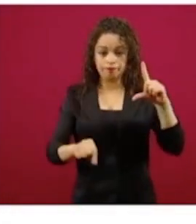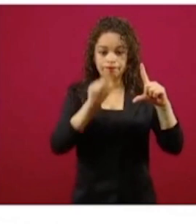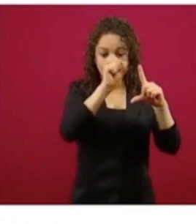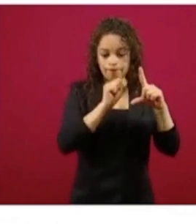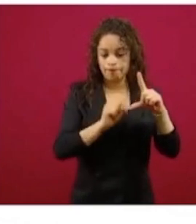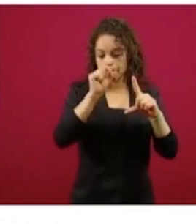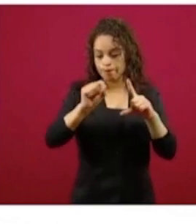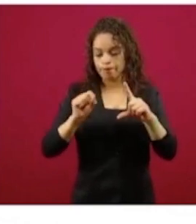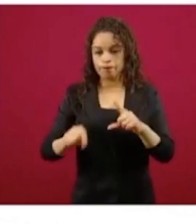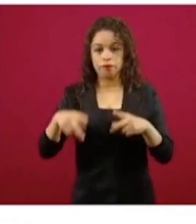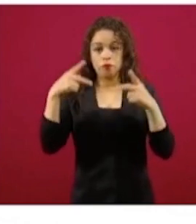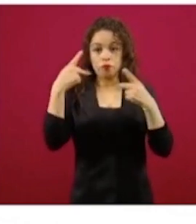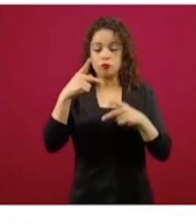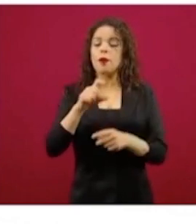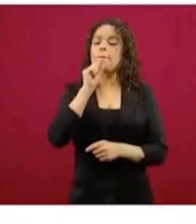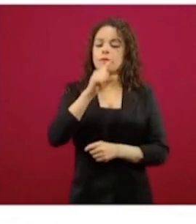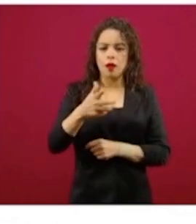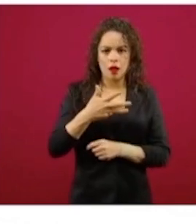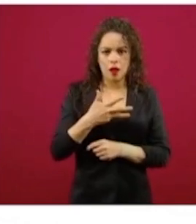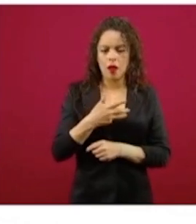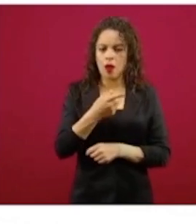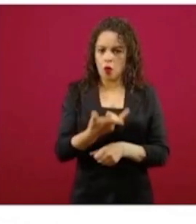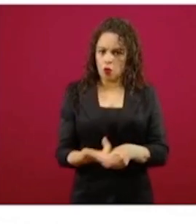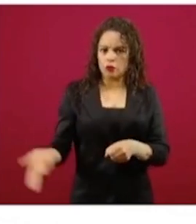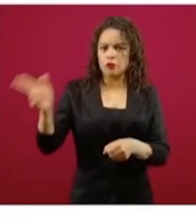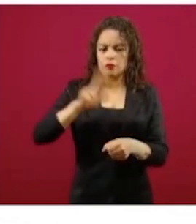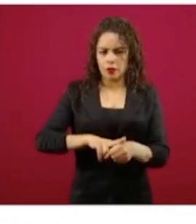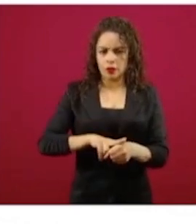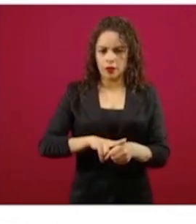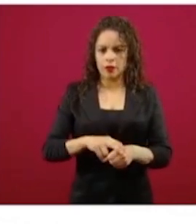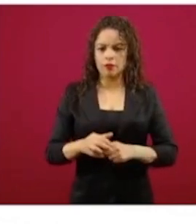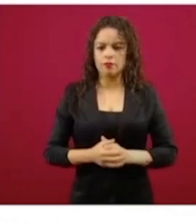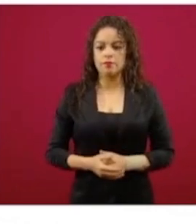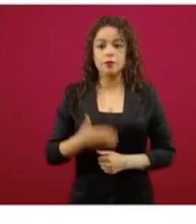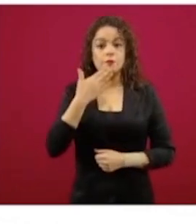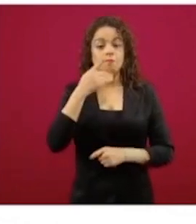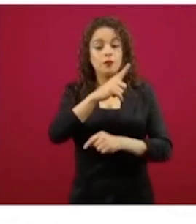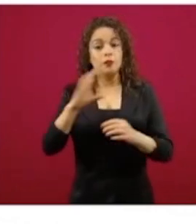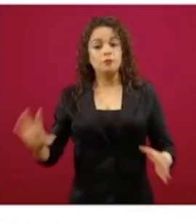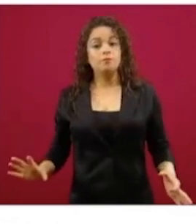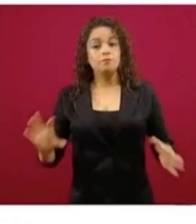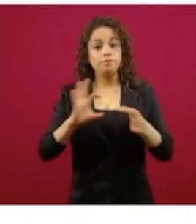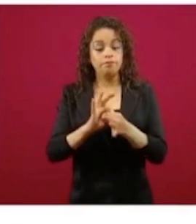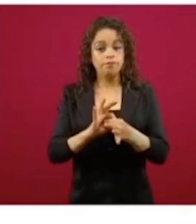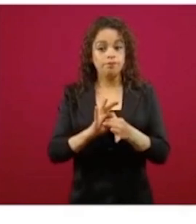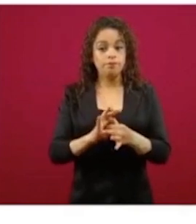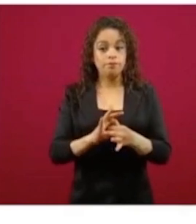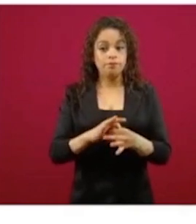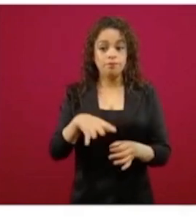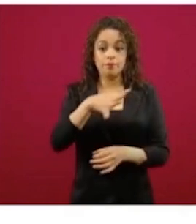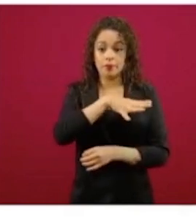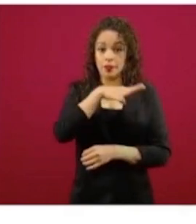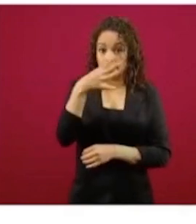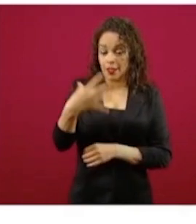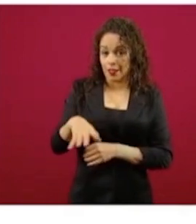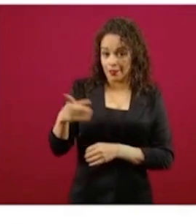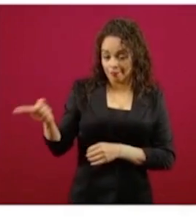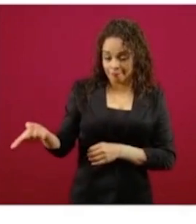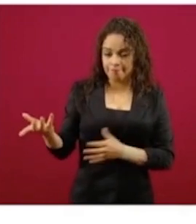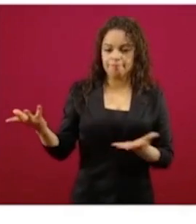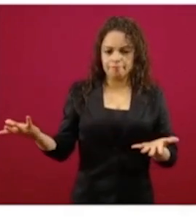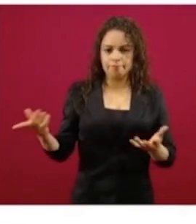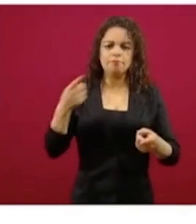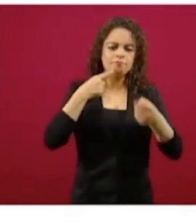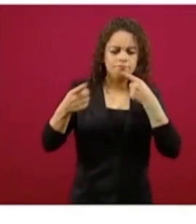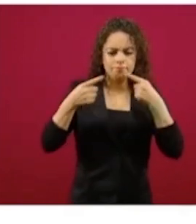nosotros también hospitales. Gracias a la buena coordinación que existe entre mi general y el que habla, nos pusimos de acuerdo. Les voy a dar un